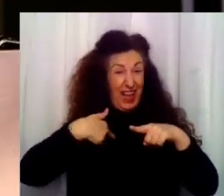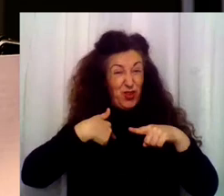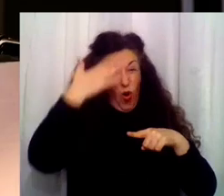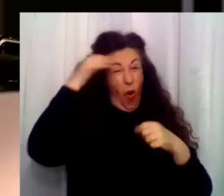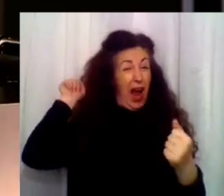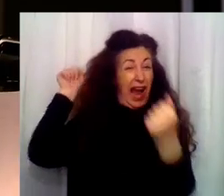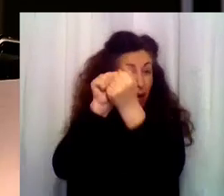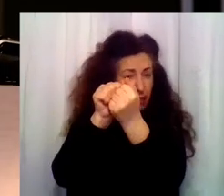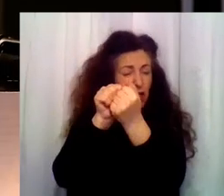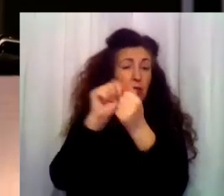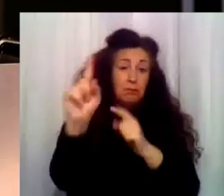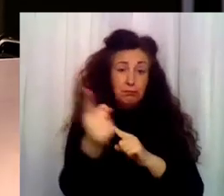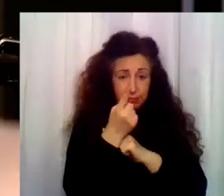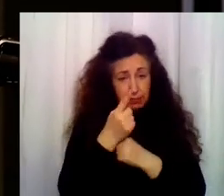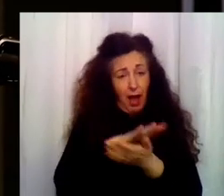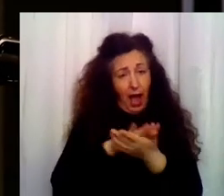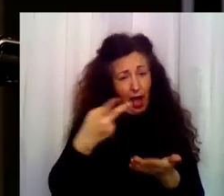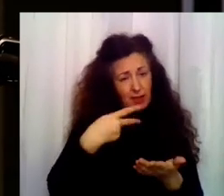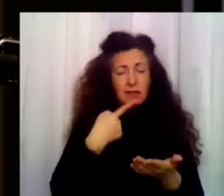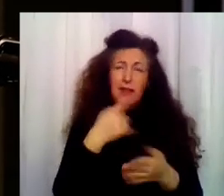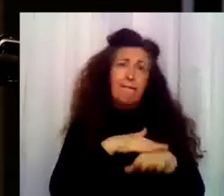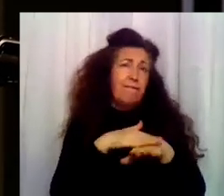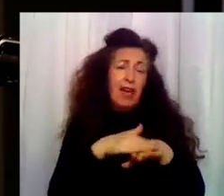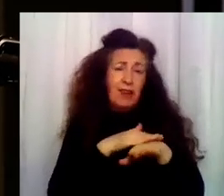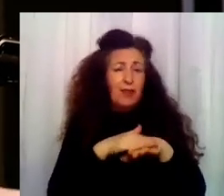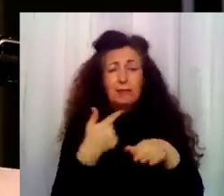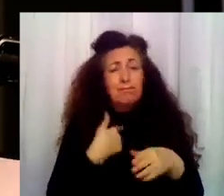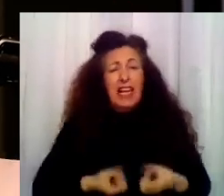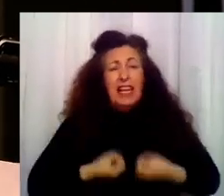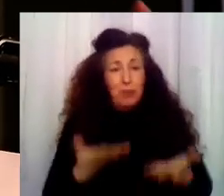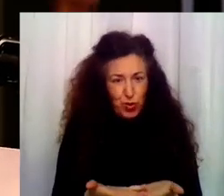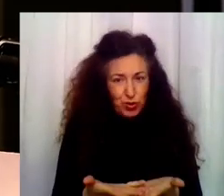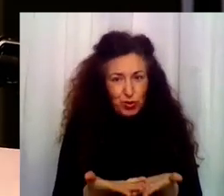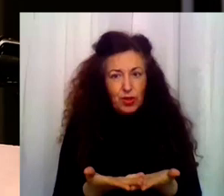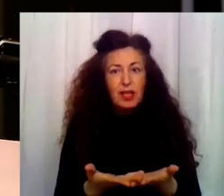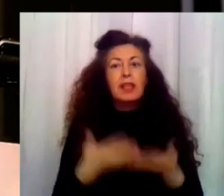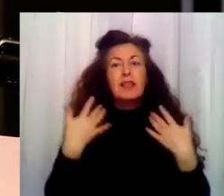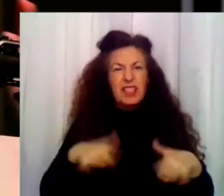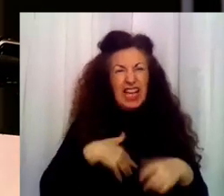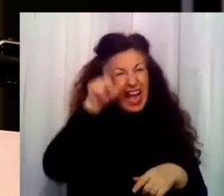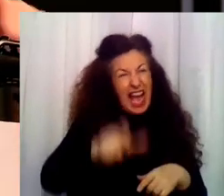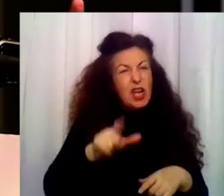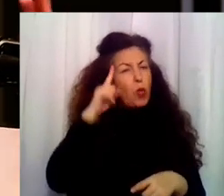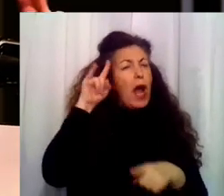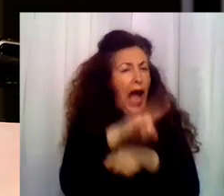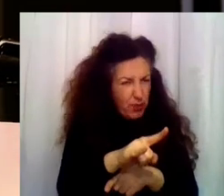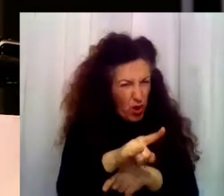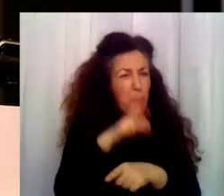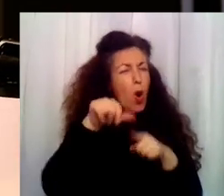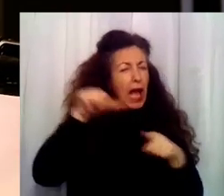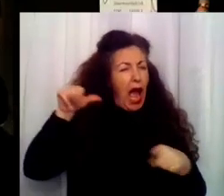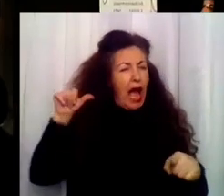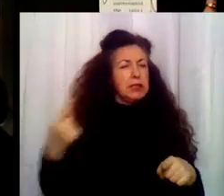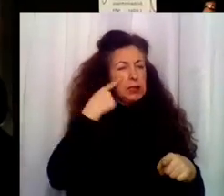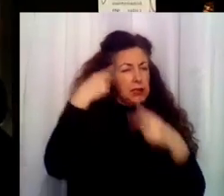mira, perdona, fue un impulso. ¿Qué le voy a decir? Y eso, eso ha sido lo más difícil porque era un cabrón con una casa que ya me tenía fichada antes de que hubiera robado